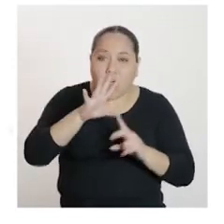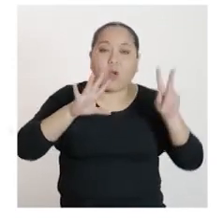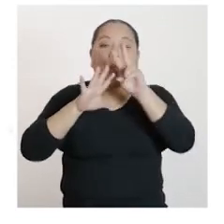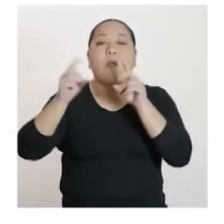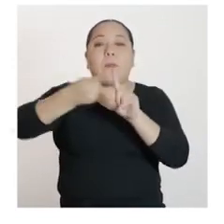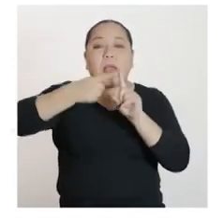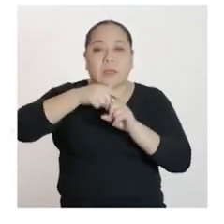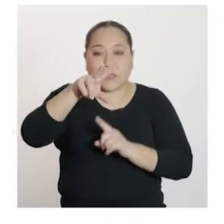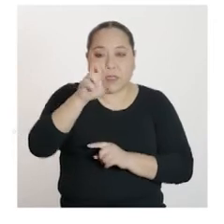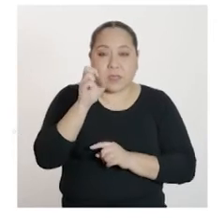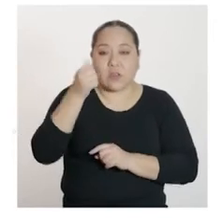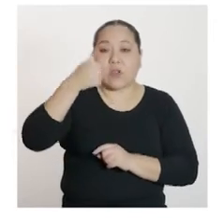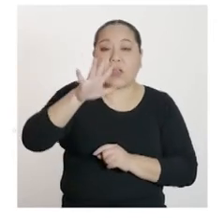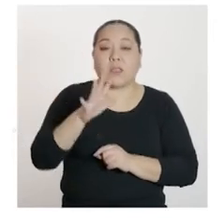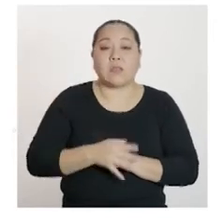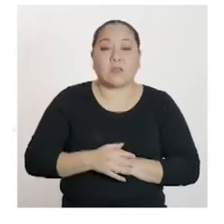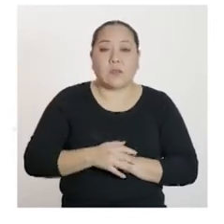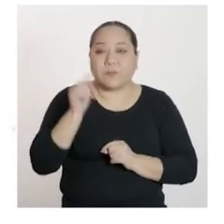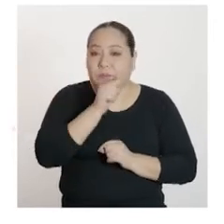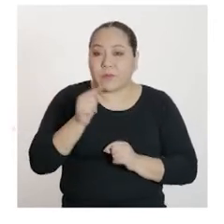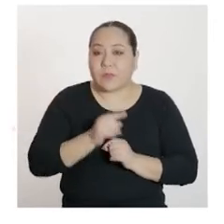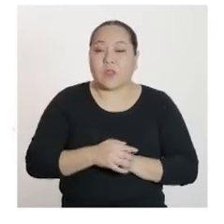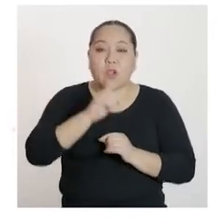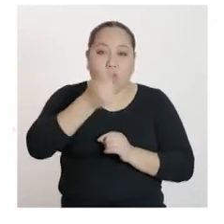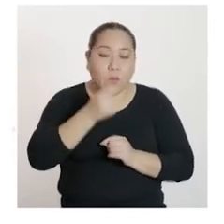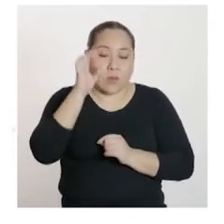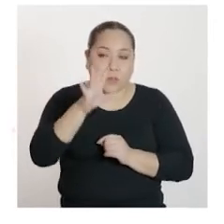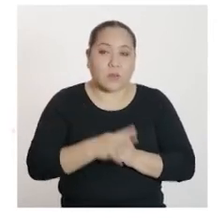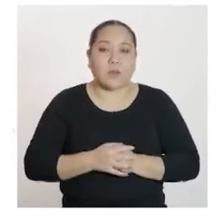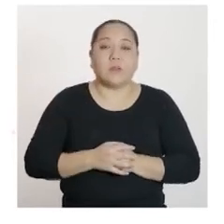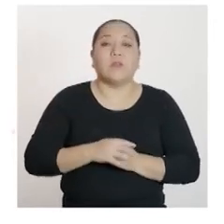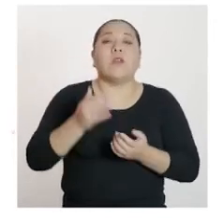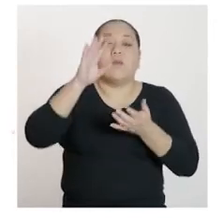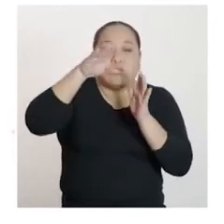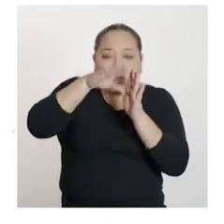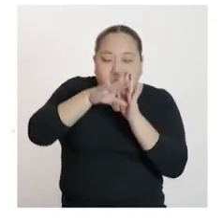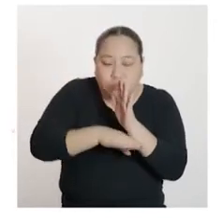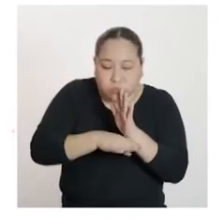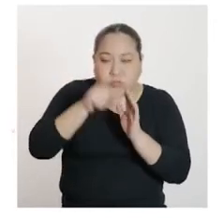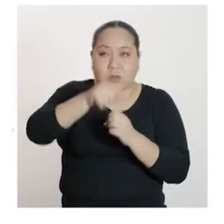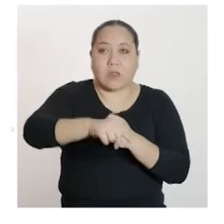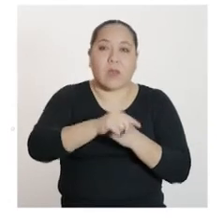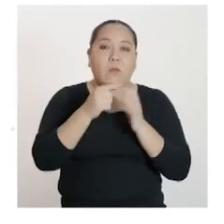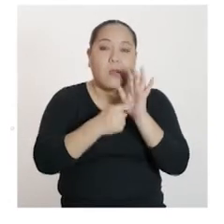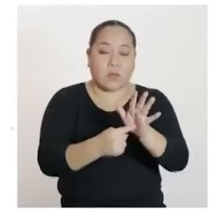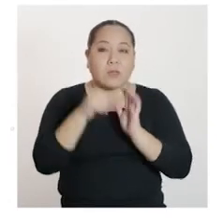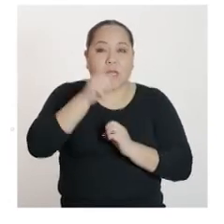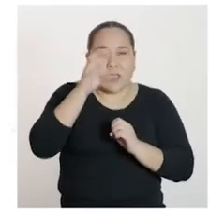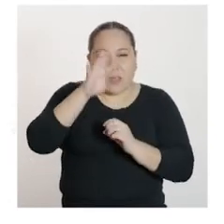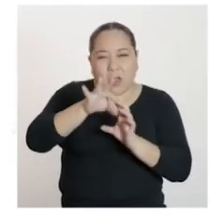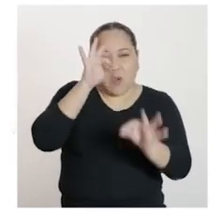315 por 22,5. Reduciendo la expresión, se obtiene